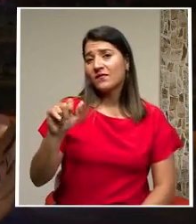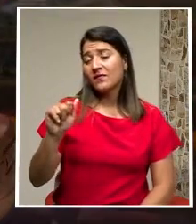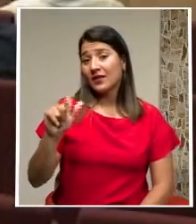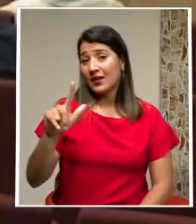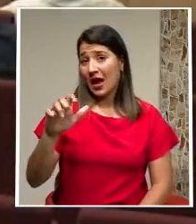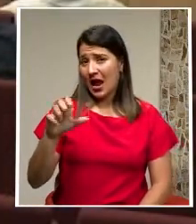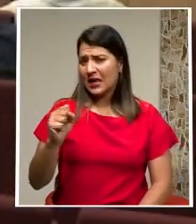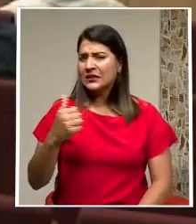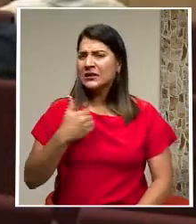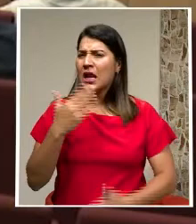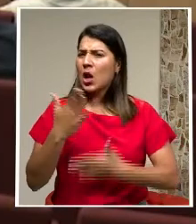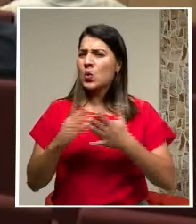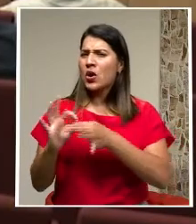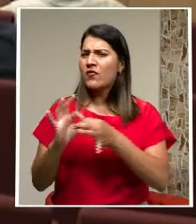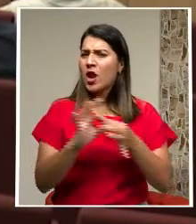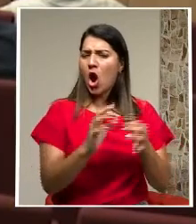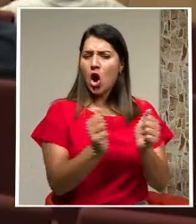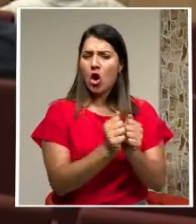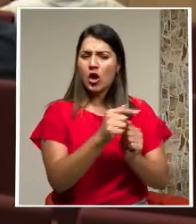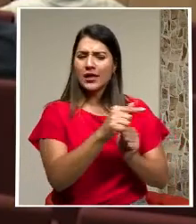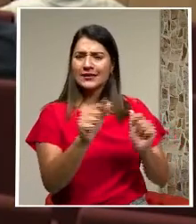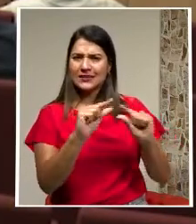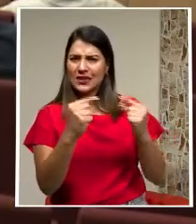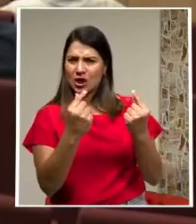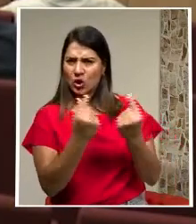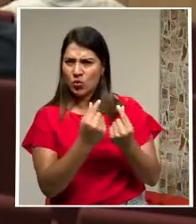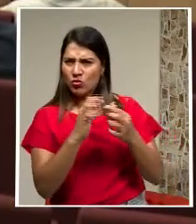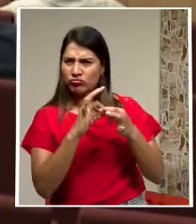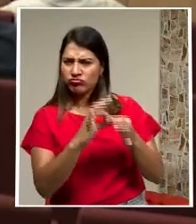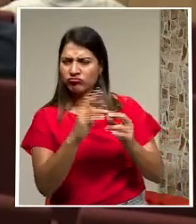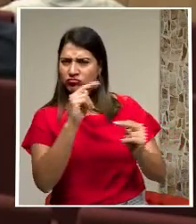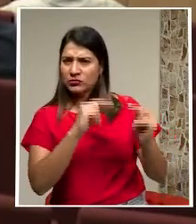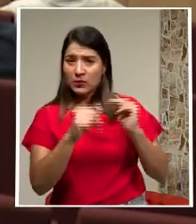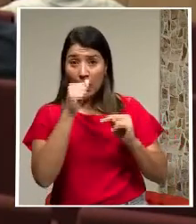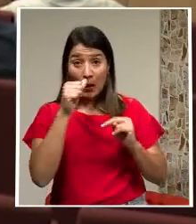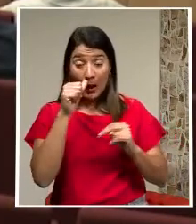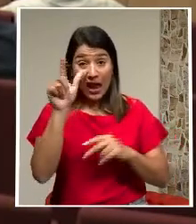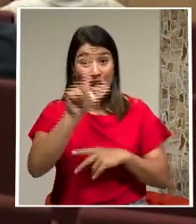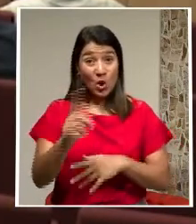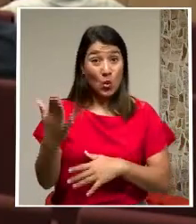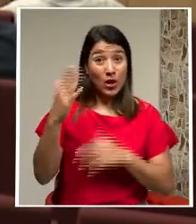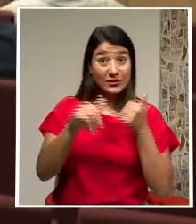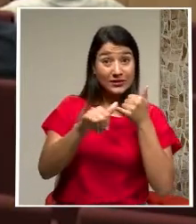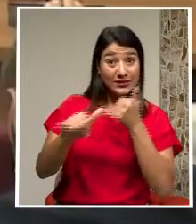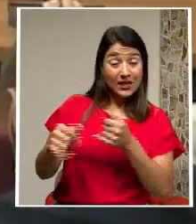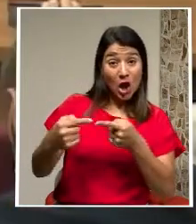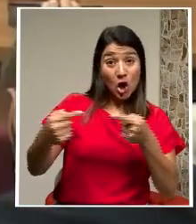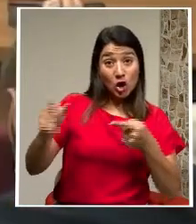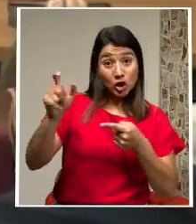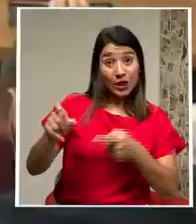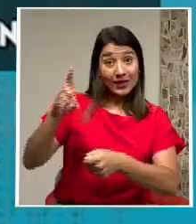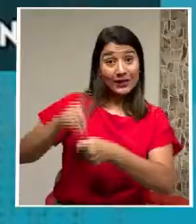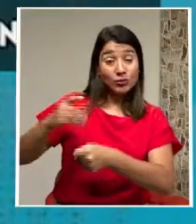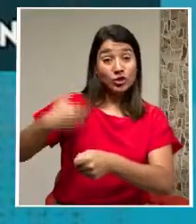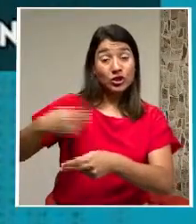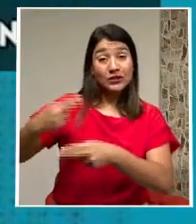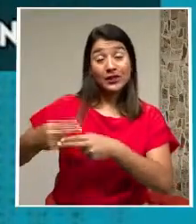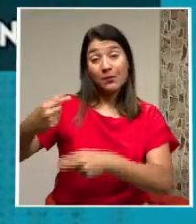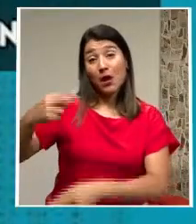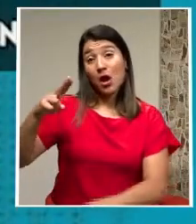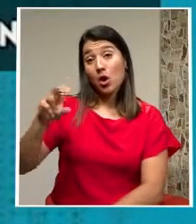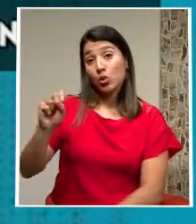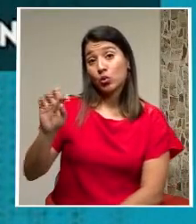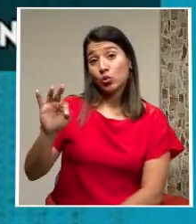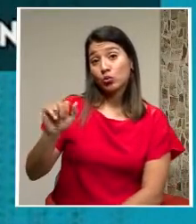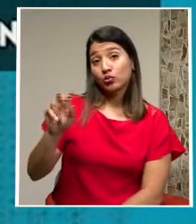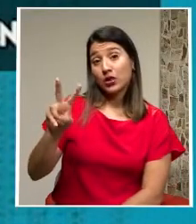la Fiscalía General confirmó que el lunes anterior recibieron una denuncia en contra del diputado Gustavo Viales el lunes anterior